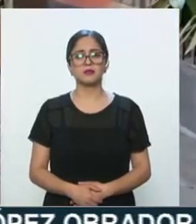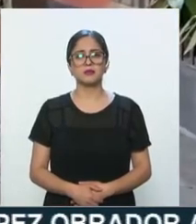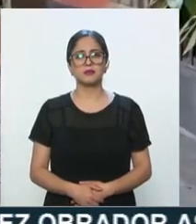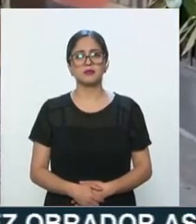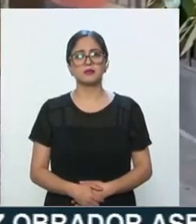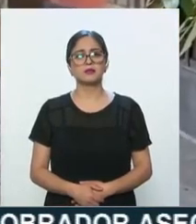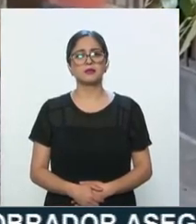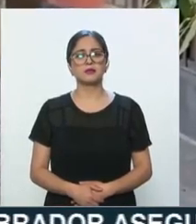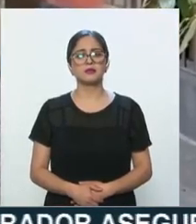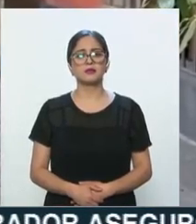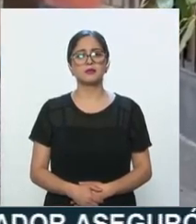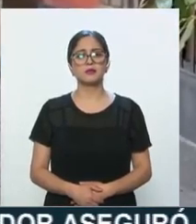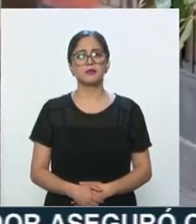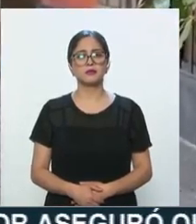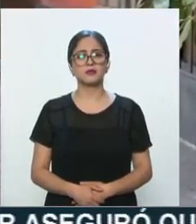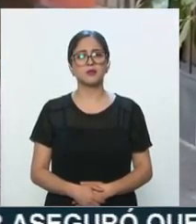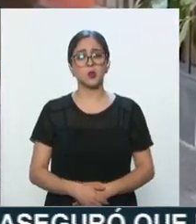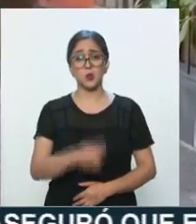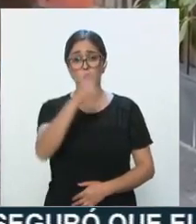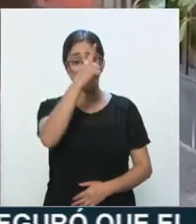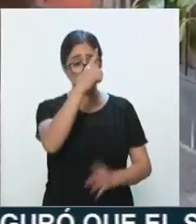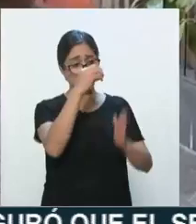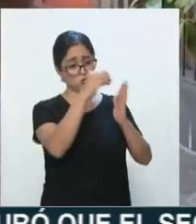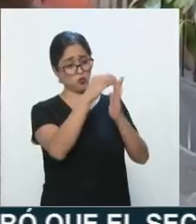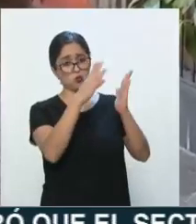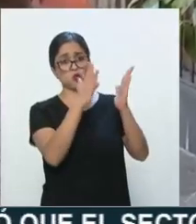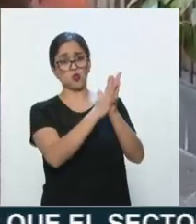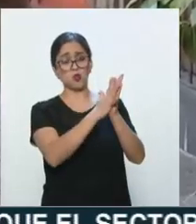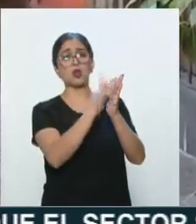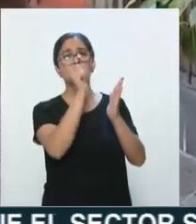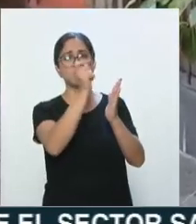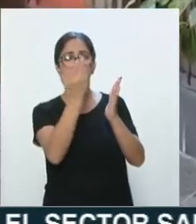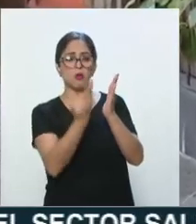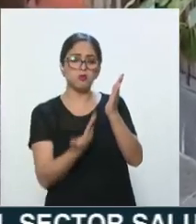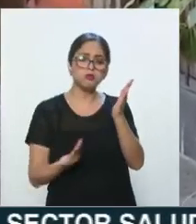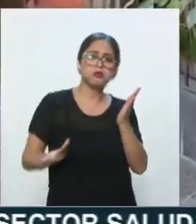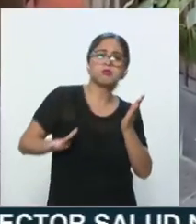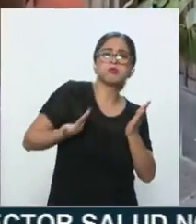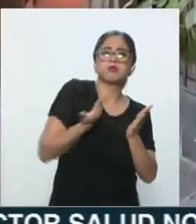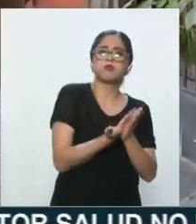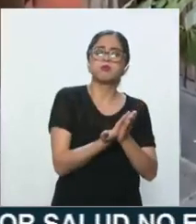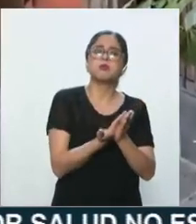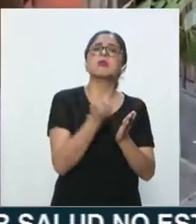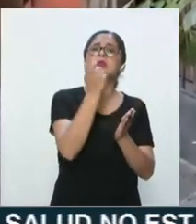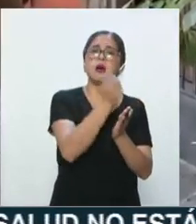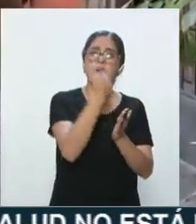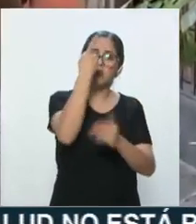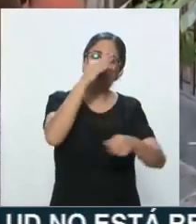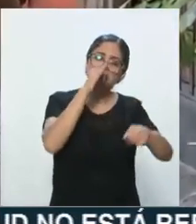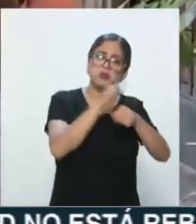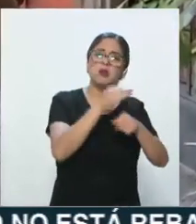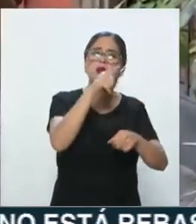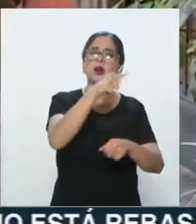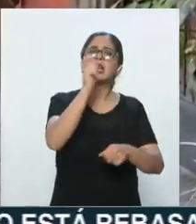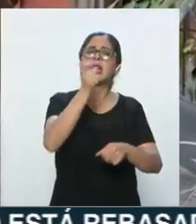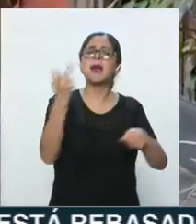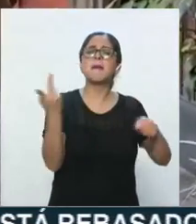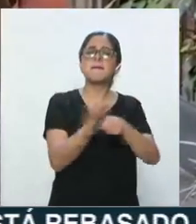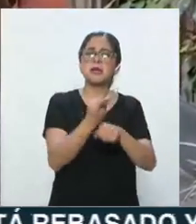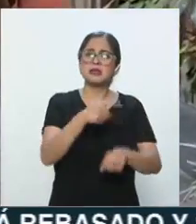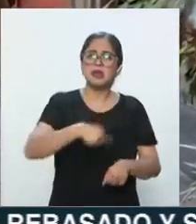lo que considero está sucediendo y